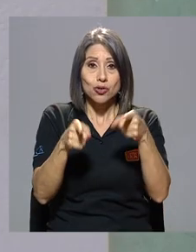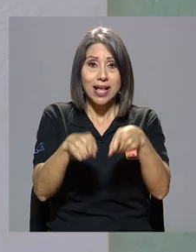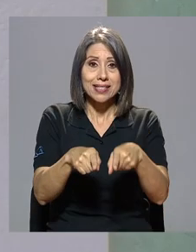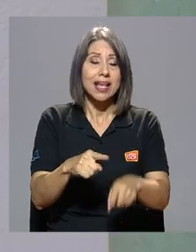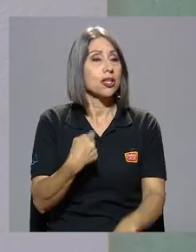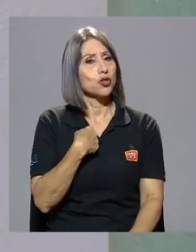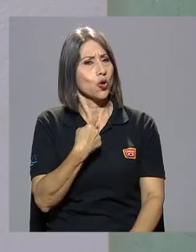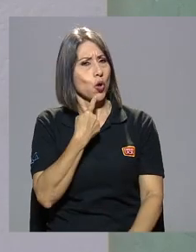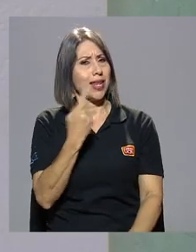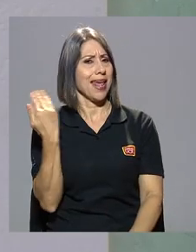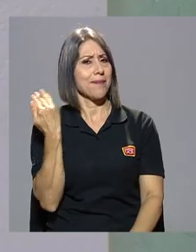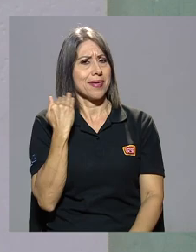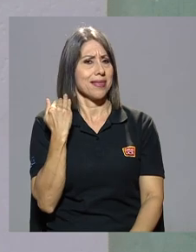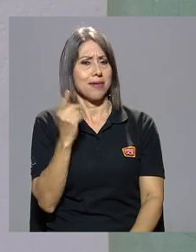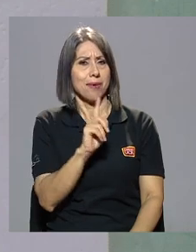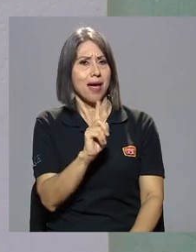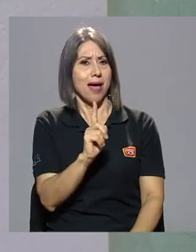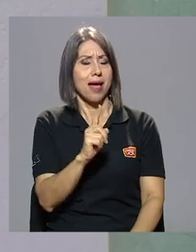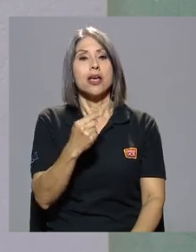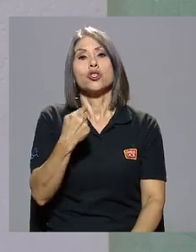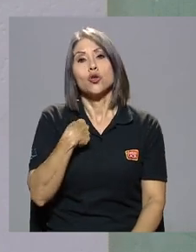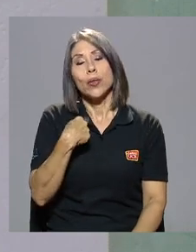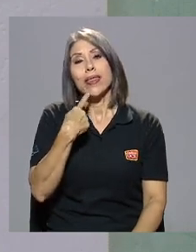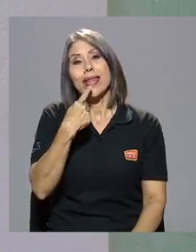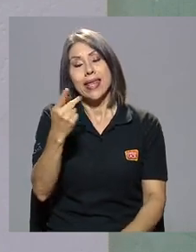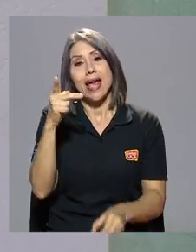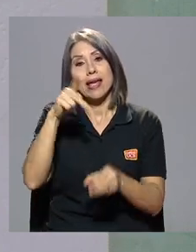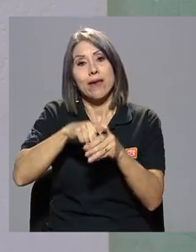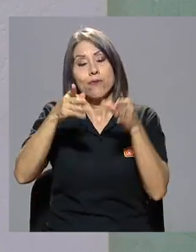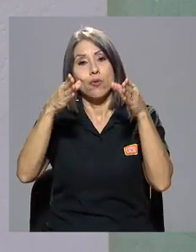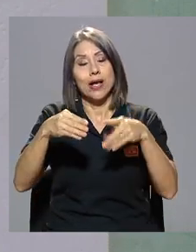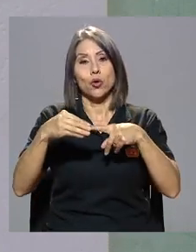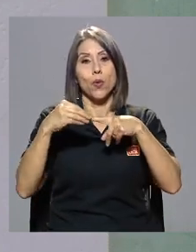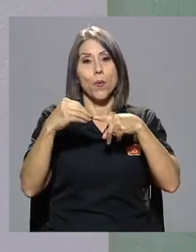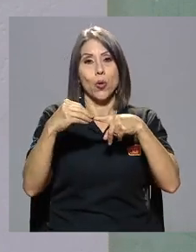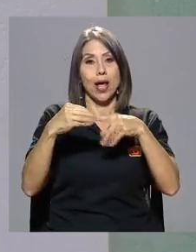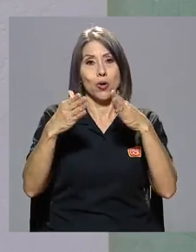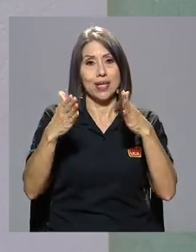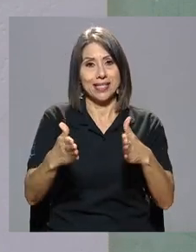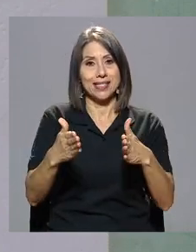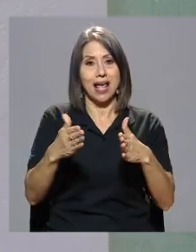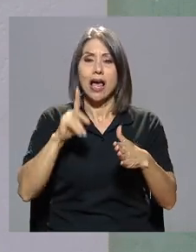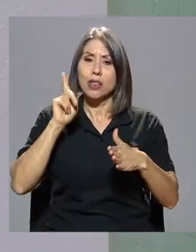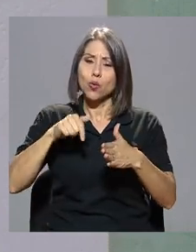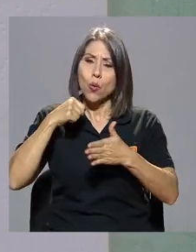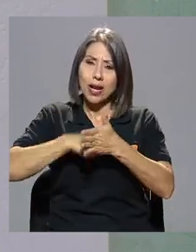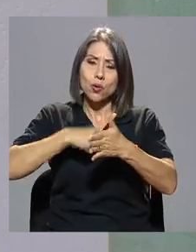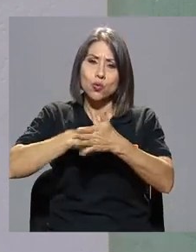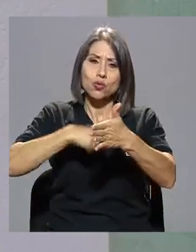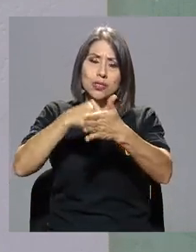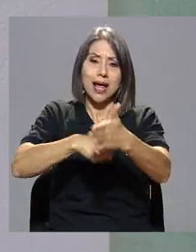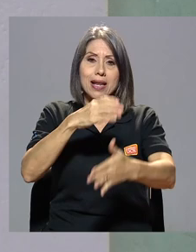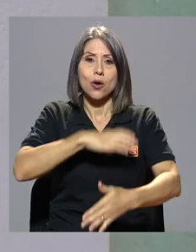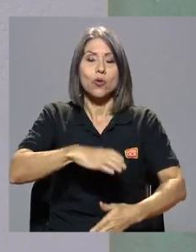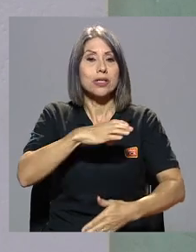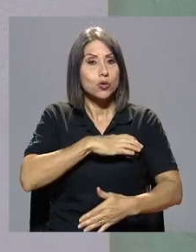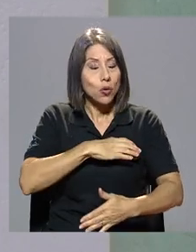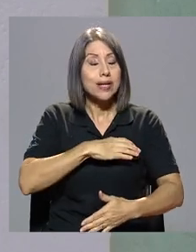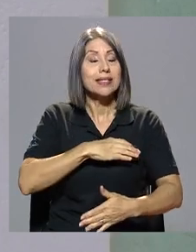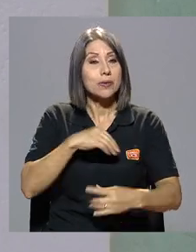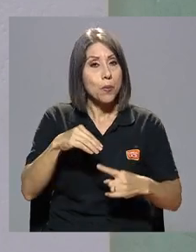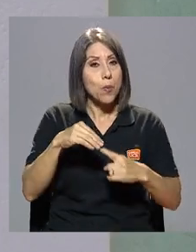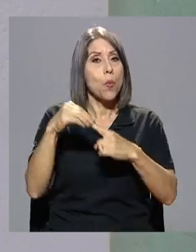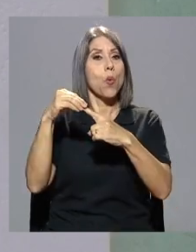yo no diría víctima fue un actor protagonista que tuvo que luchar en condiciones